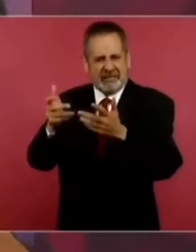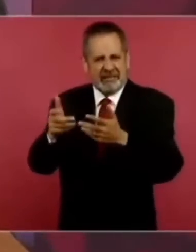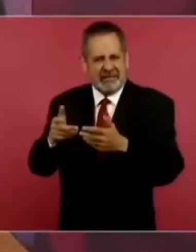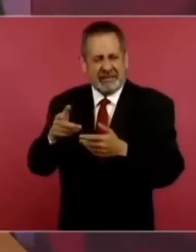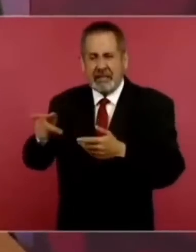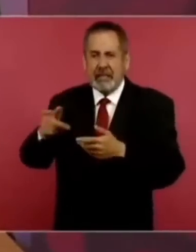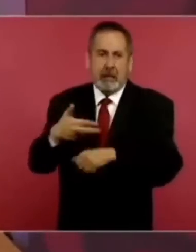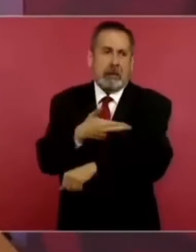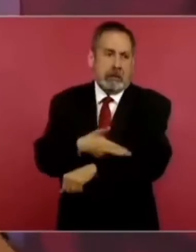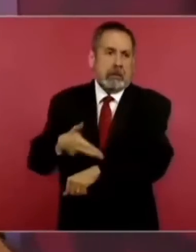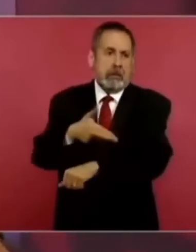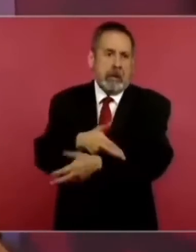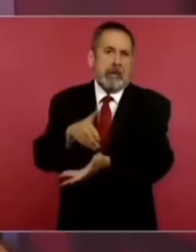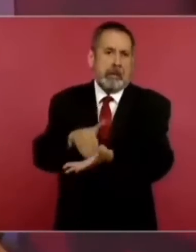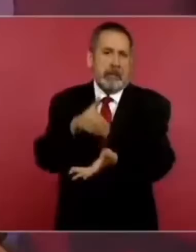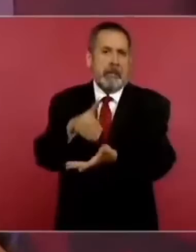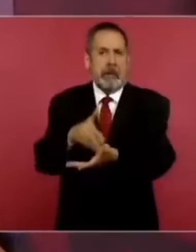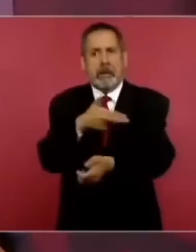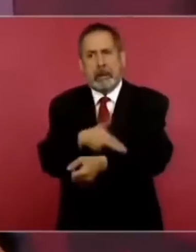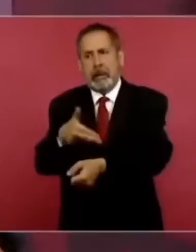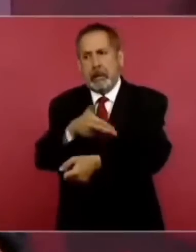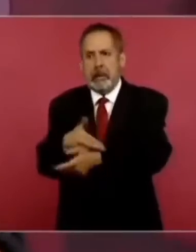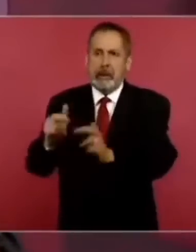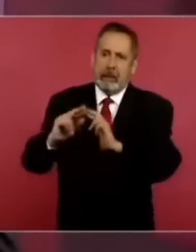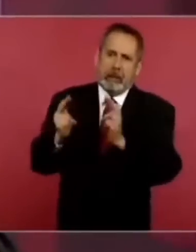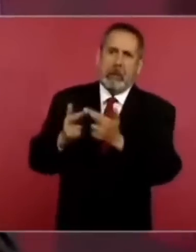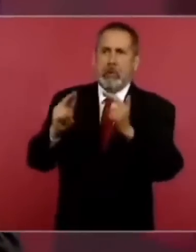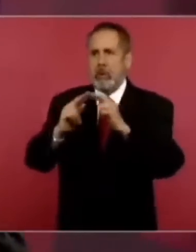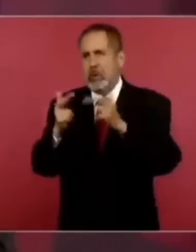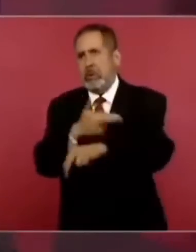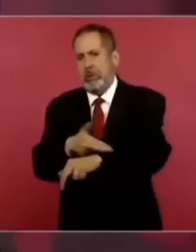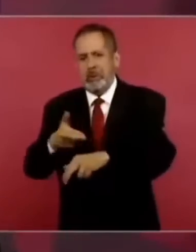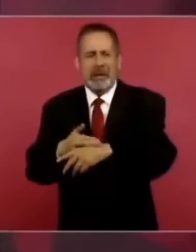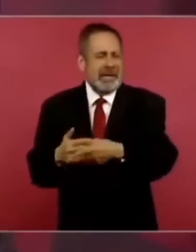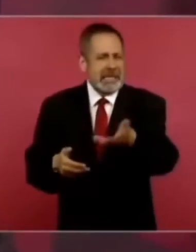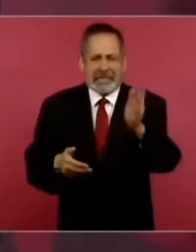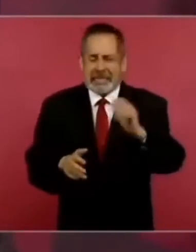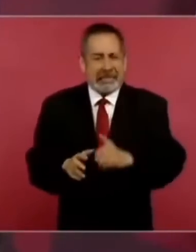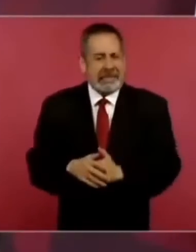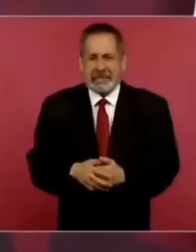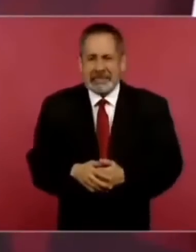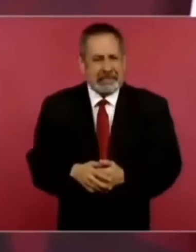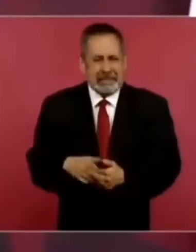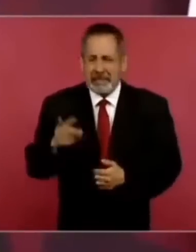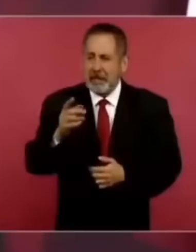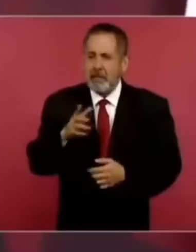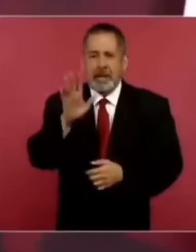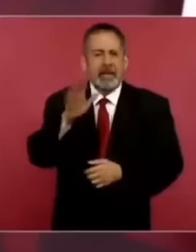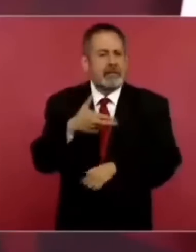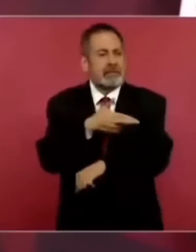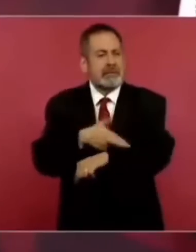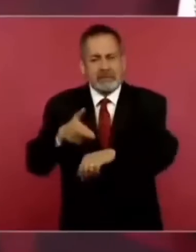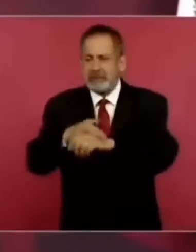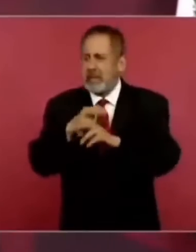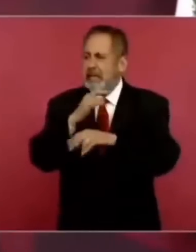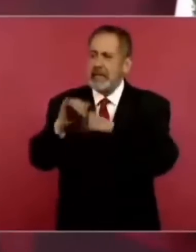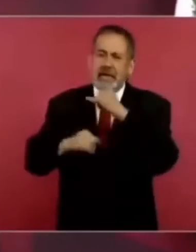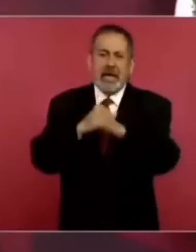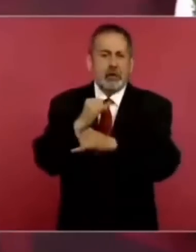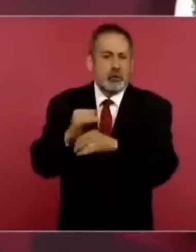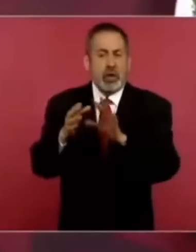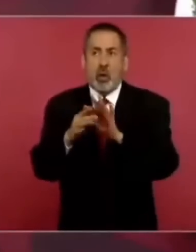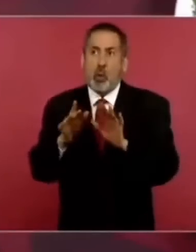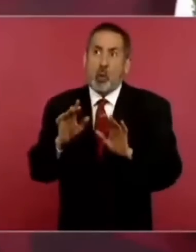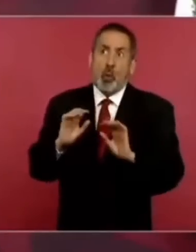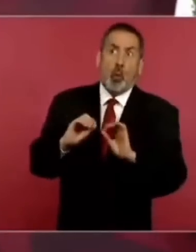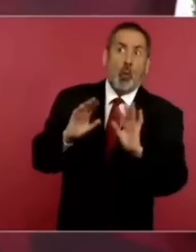burocratizados, es una especie de burocracia internacional dorada,